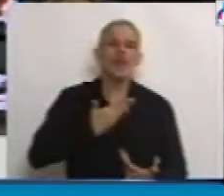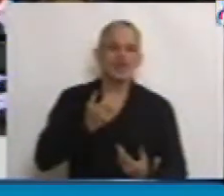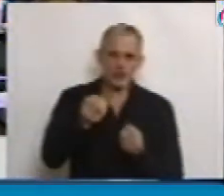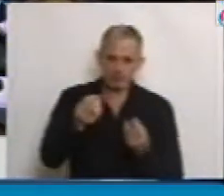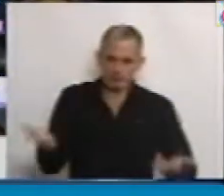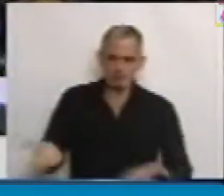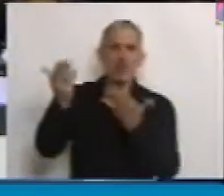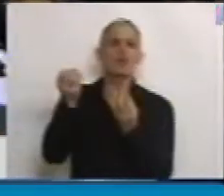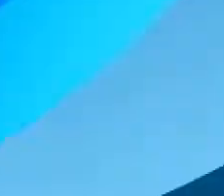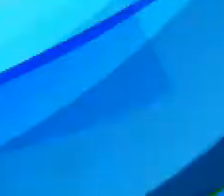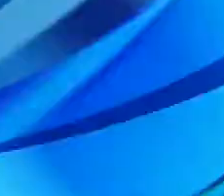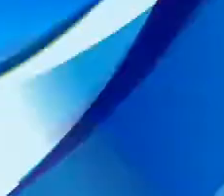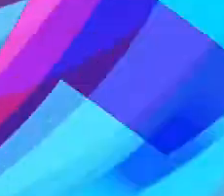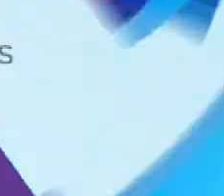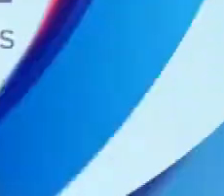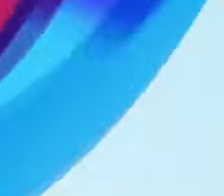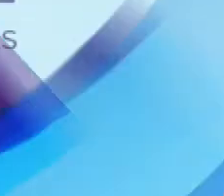son parte de YPF.